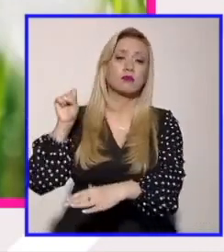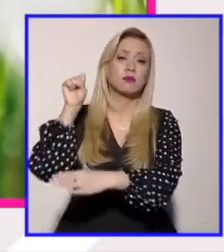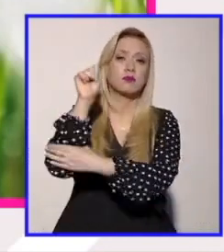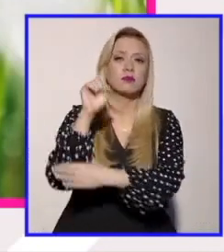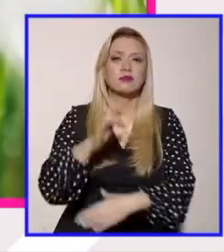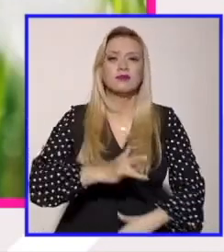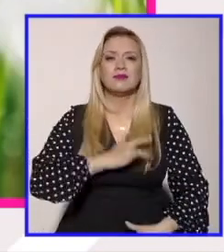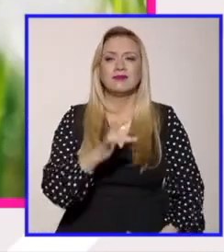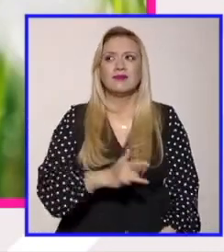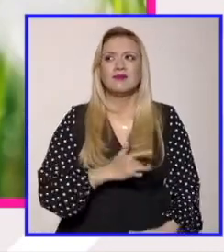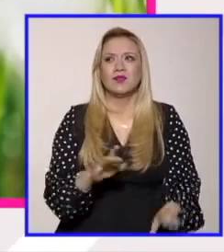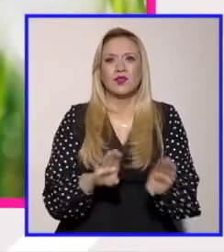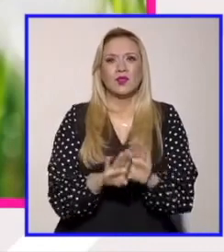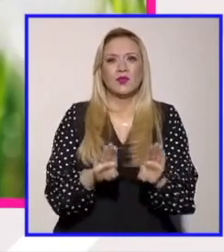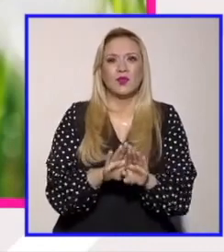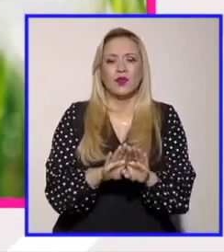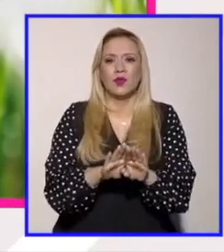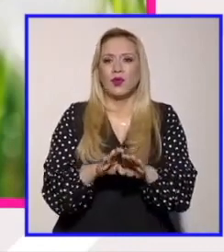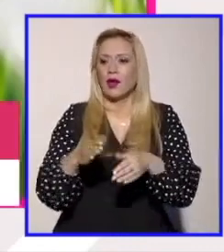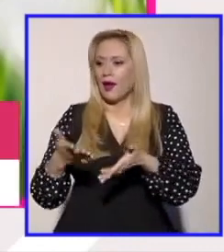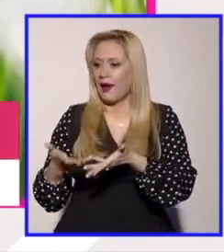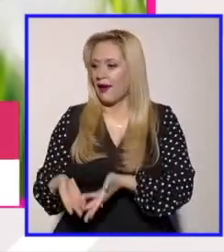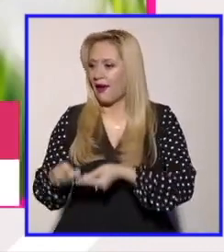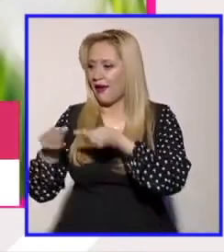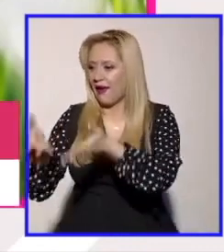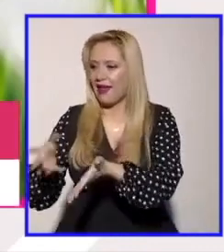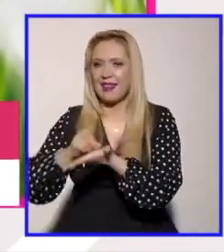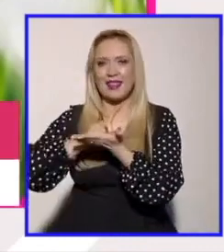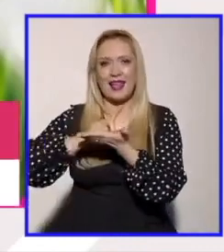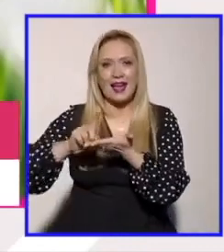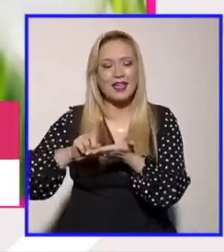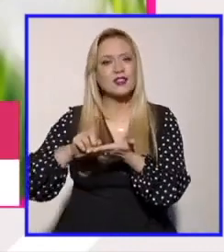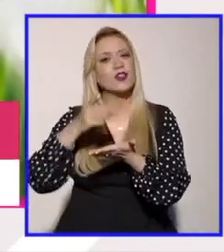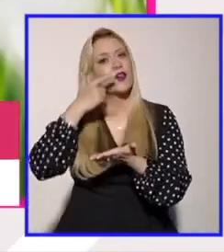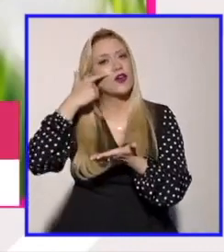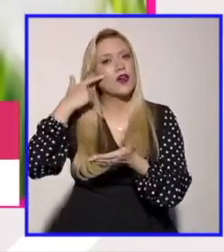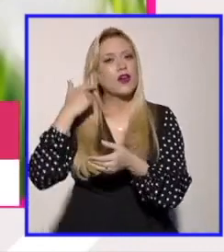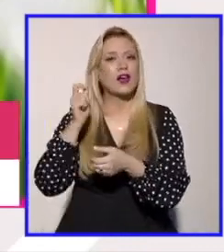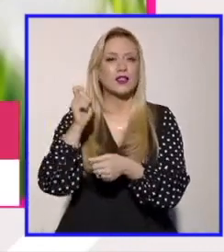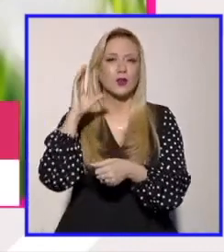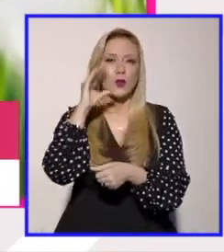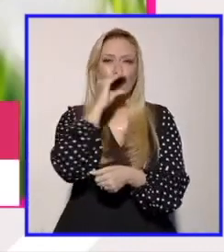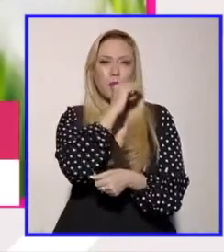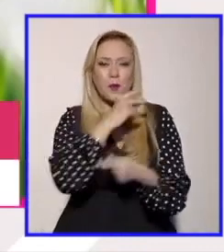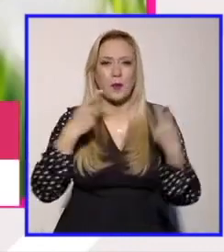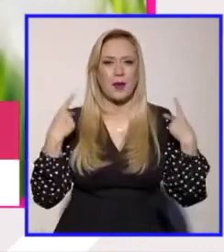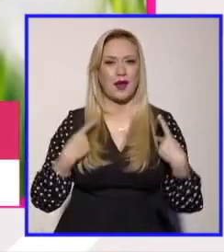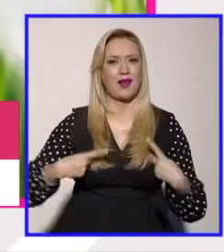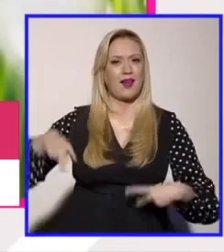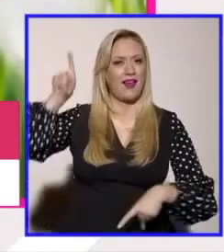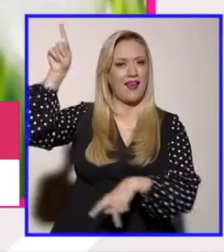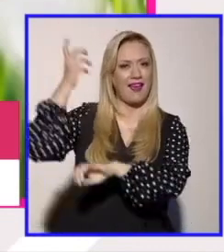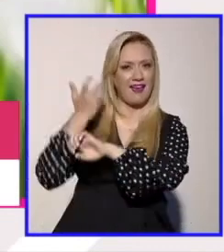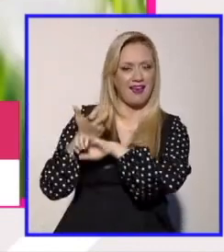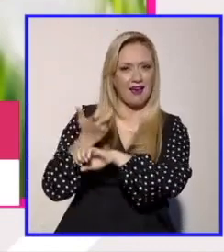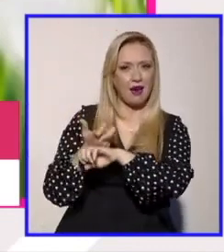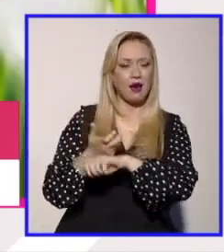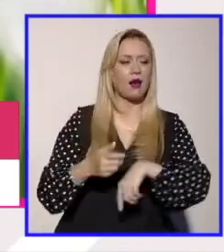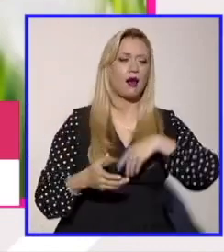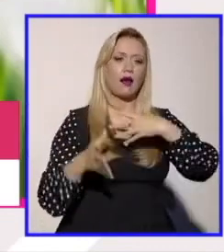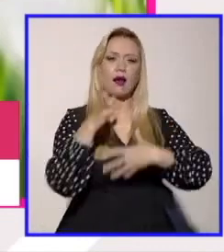dicotomía entre el avance de los derechos de las personas de color en los Estados Unidos, por ejemplo, y el avance de las mujeres.